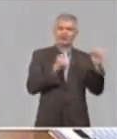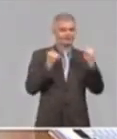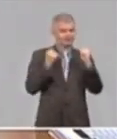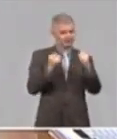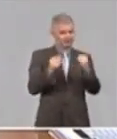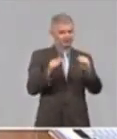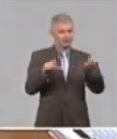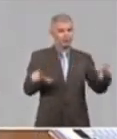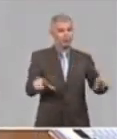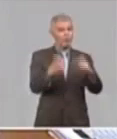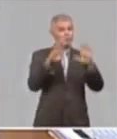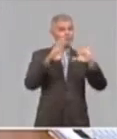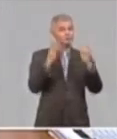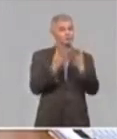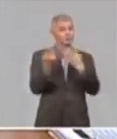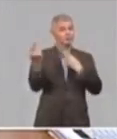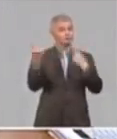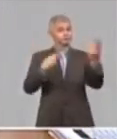Gobierno